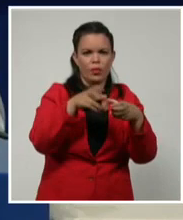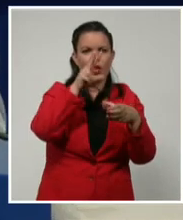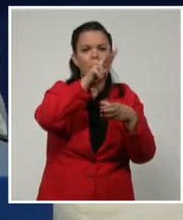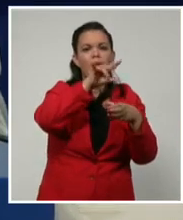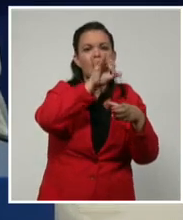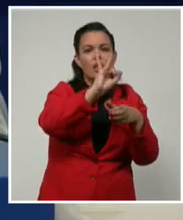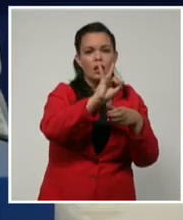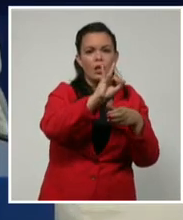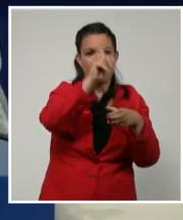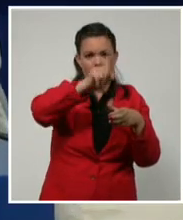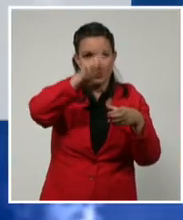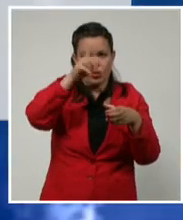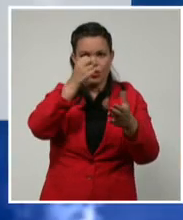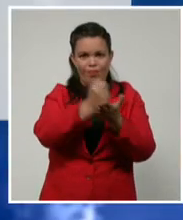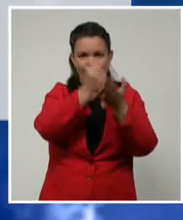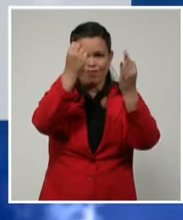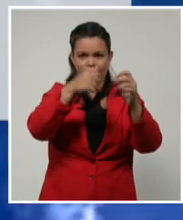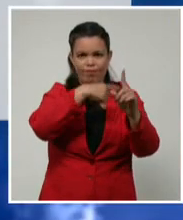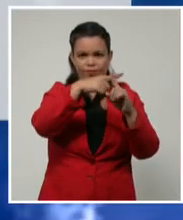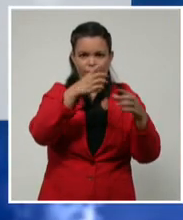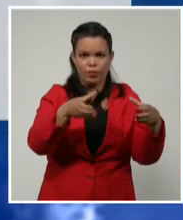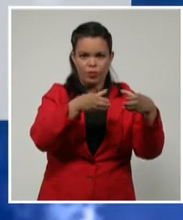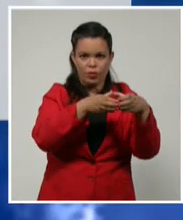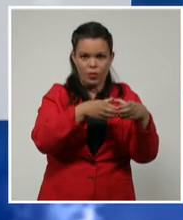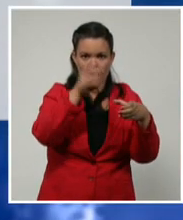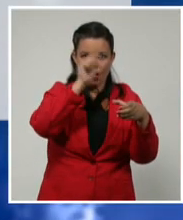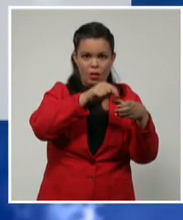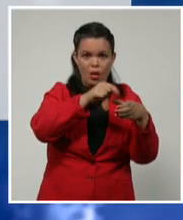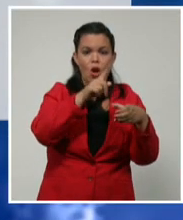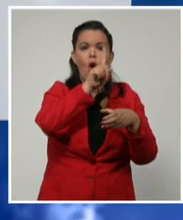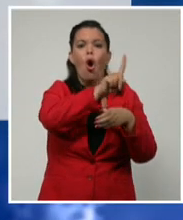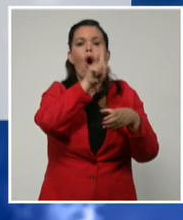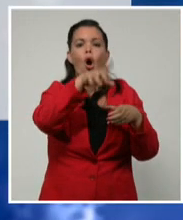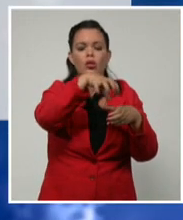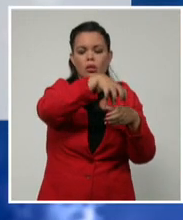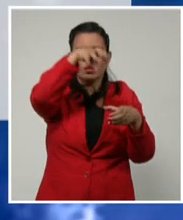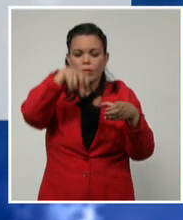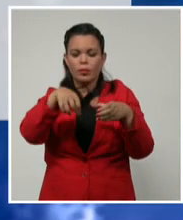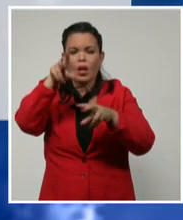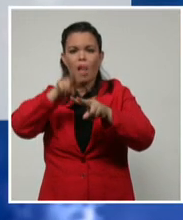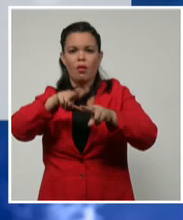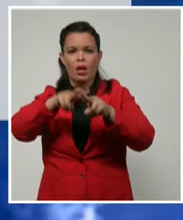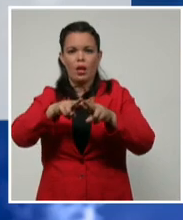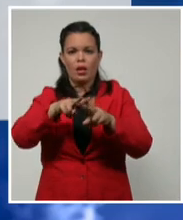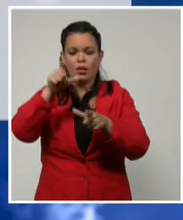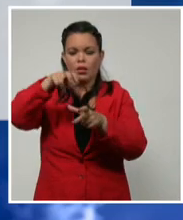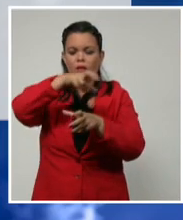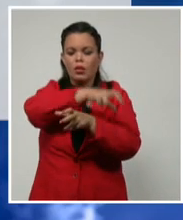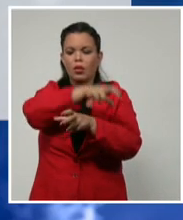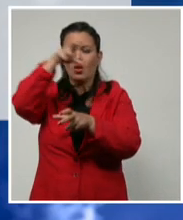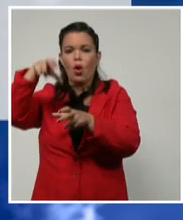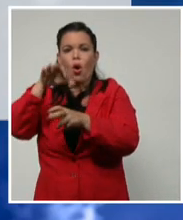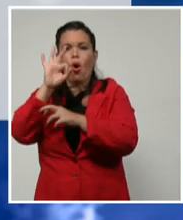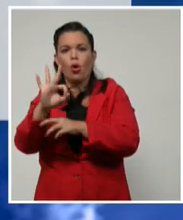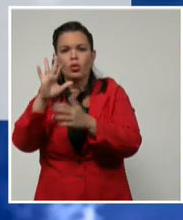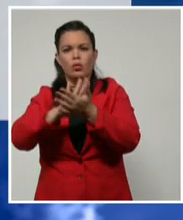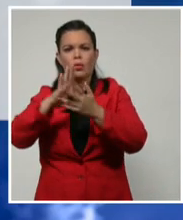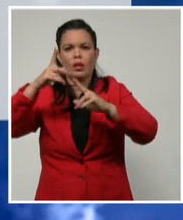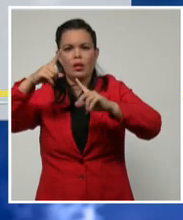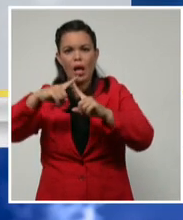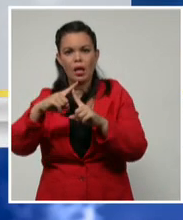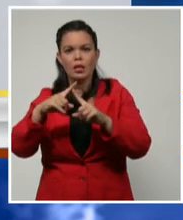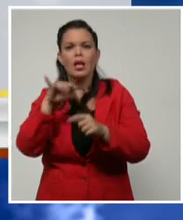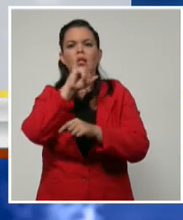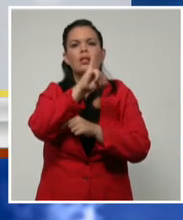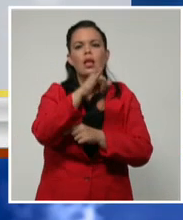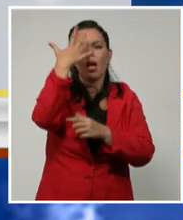confirmadas con la enfermedad, 11 pertenecen a la capital, 8 a Matanzas, 6 son de Artemisa, mientras Pinar